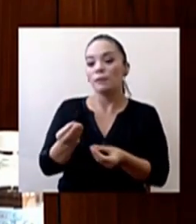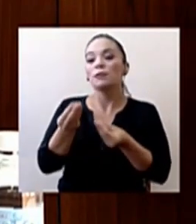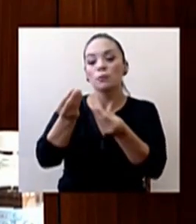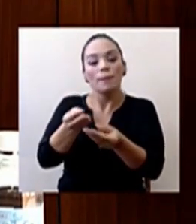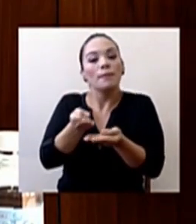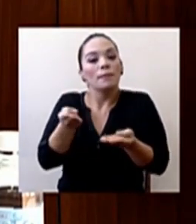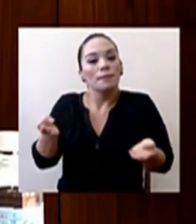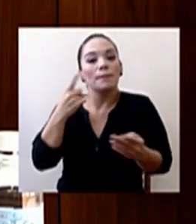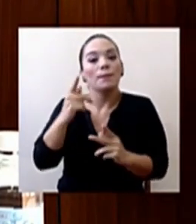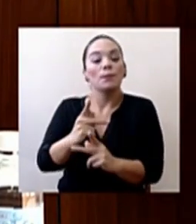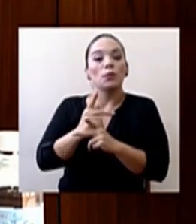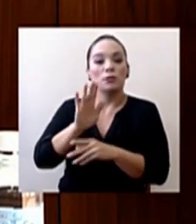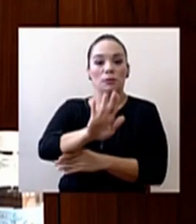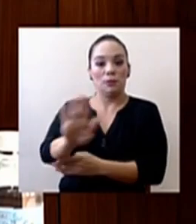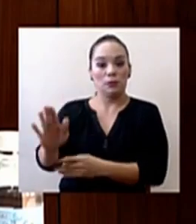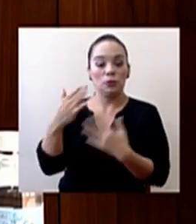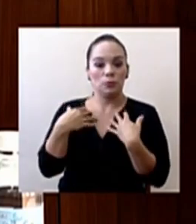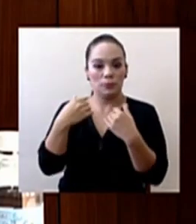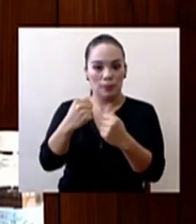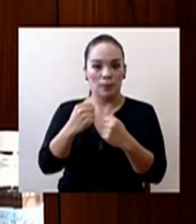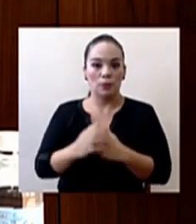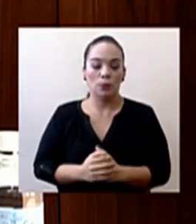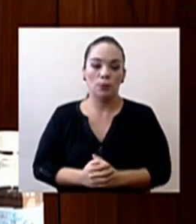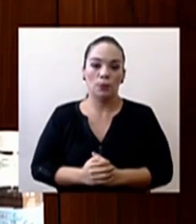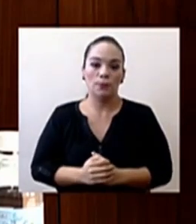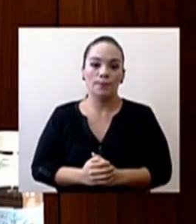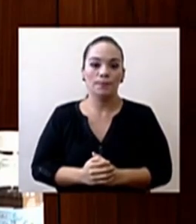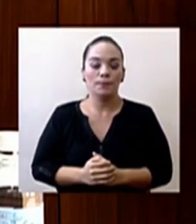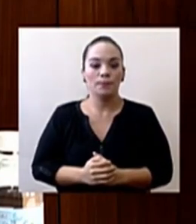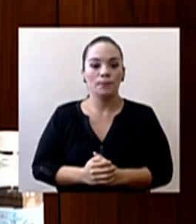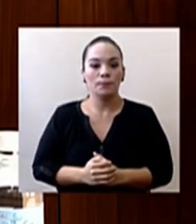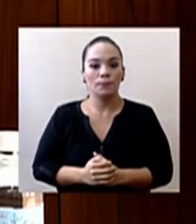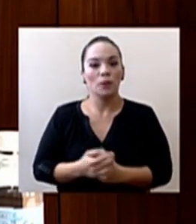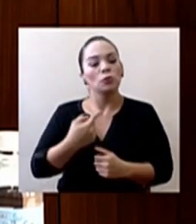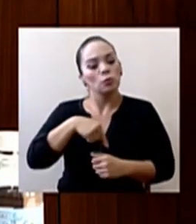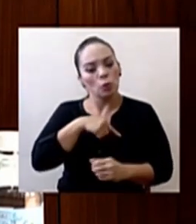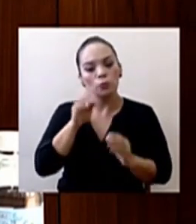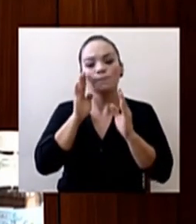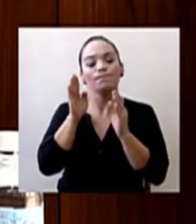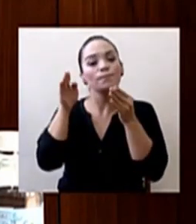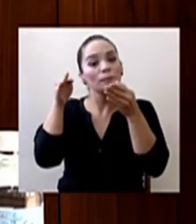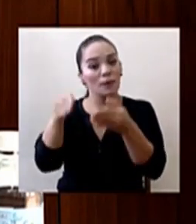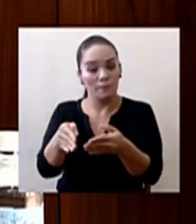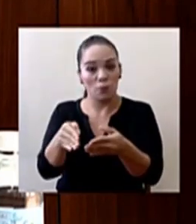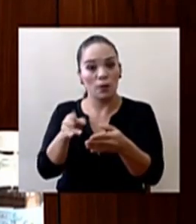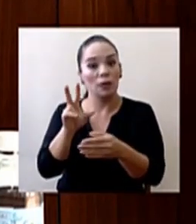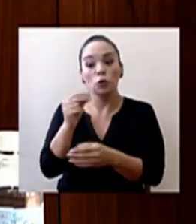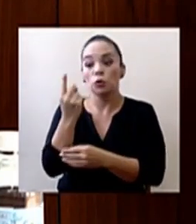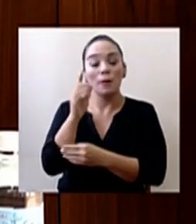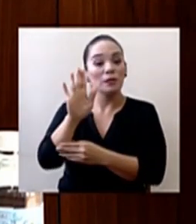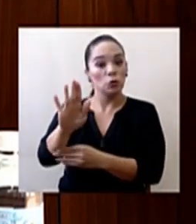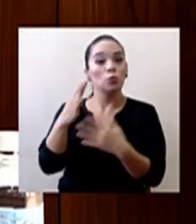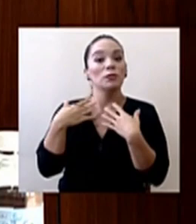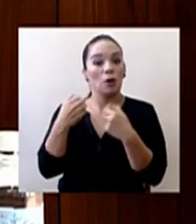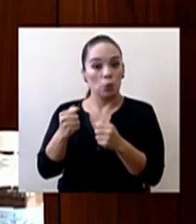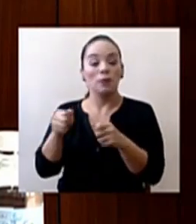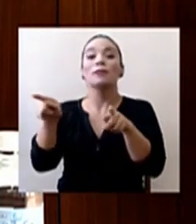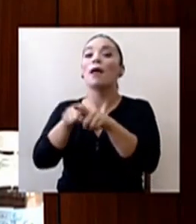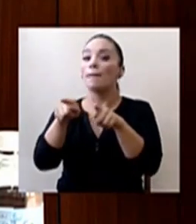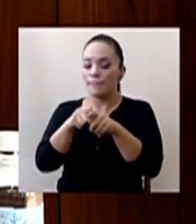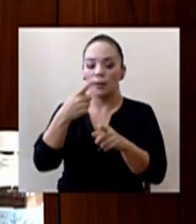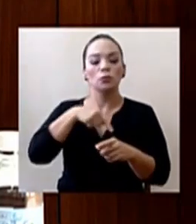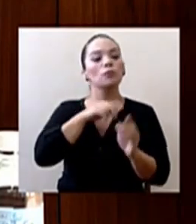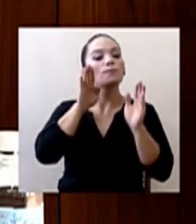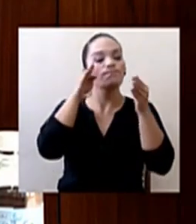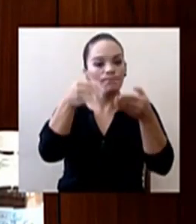proteger su salud. Y de nuevo, nuestro enfoque no es solo su salud física, sino